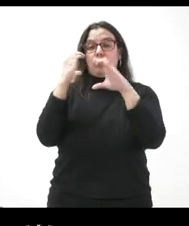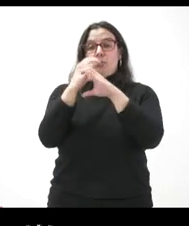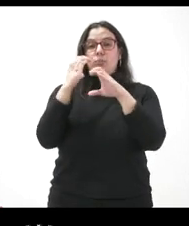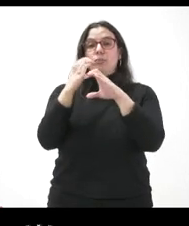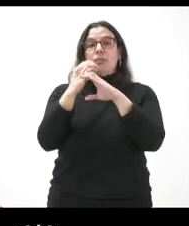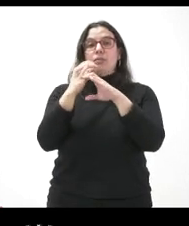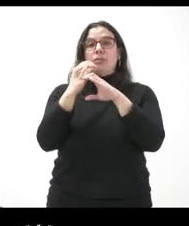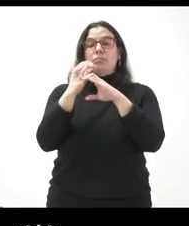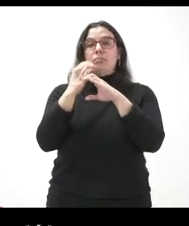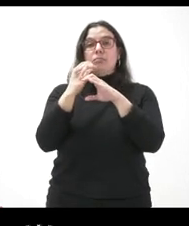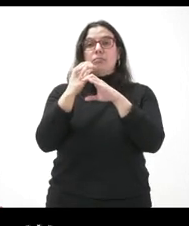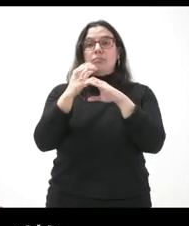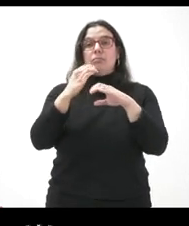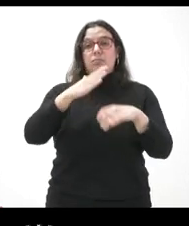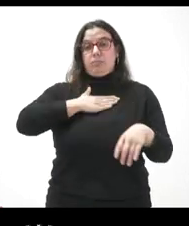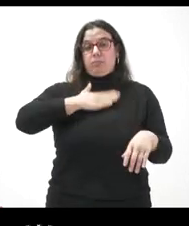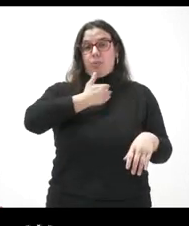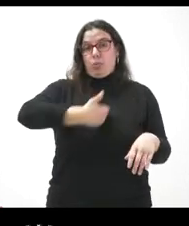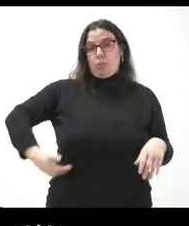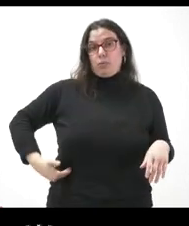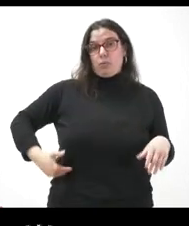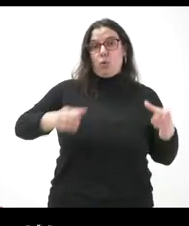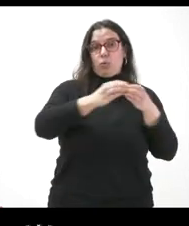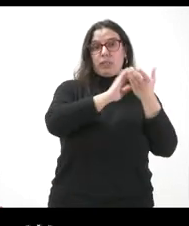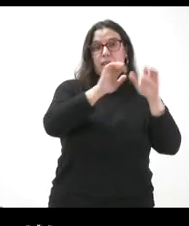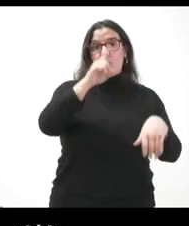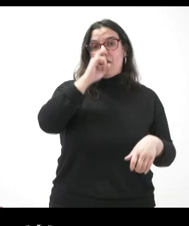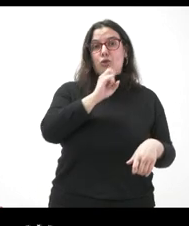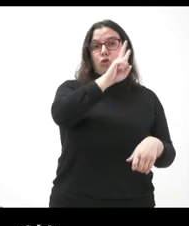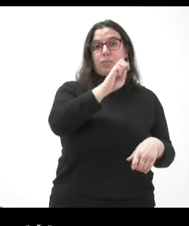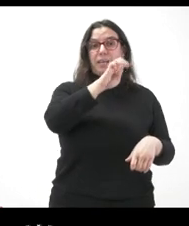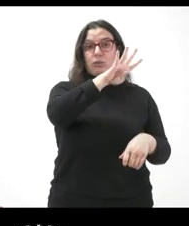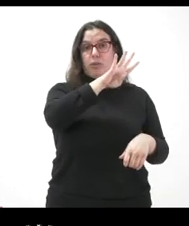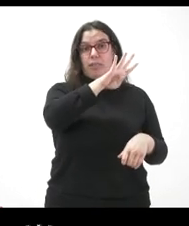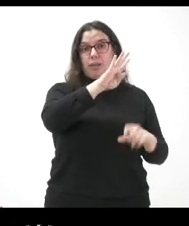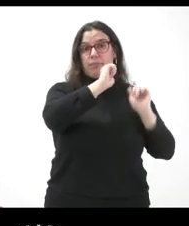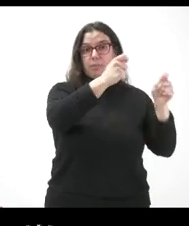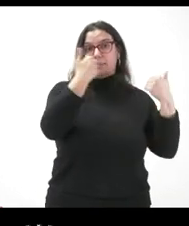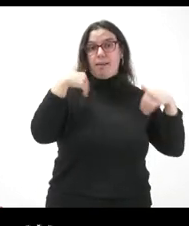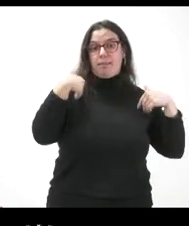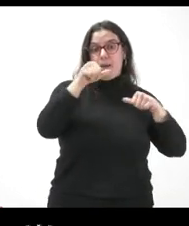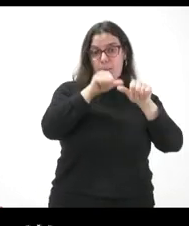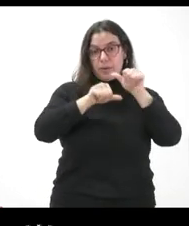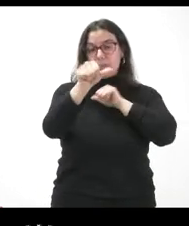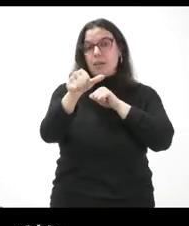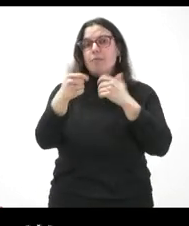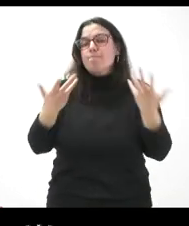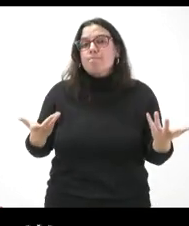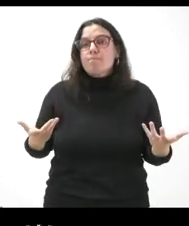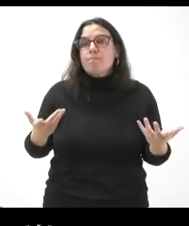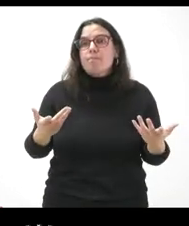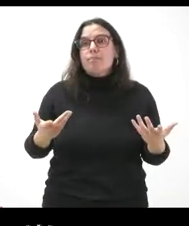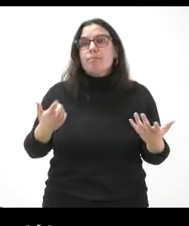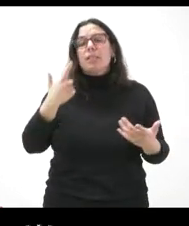la Junta de Castilla y León desde 2014, ¿cómo se explica que hayan estado haciéndose